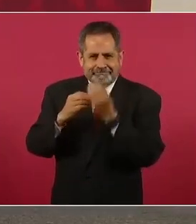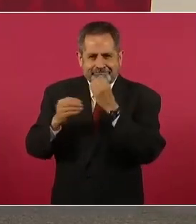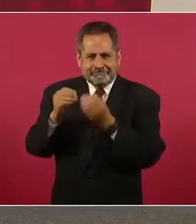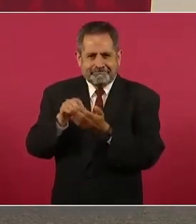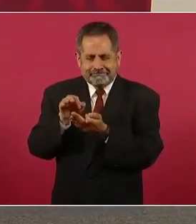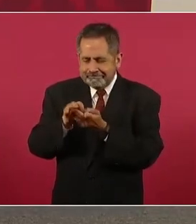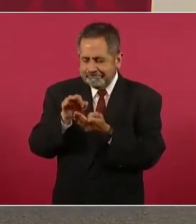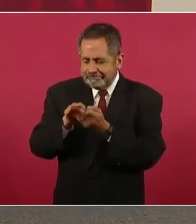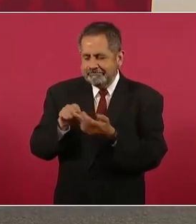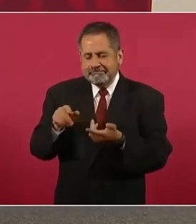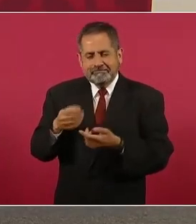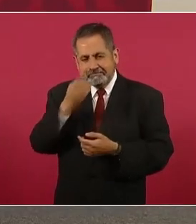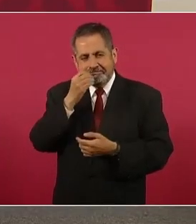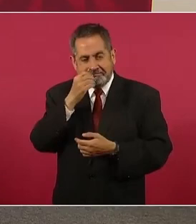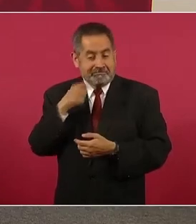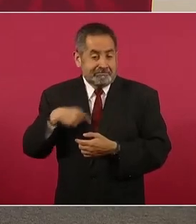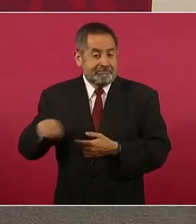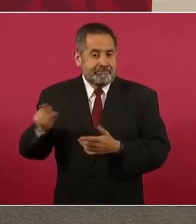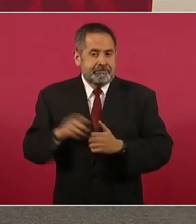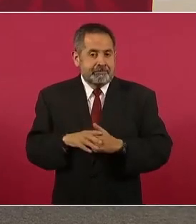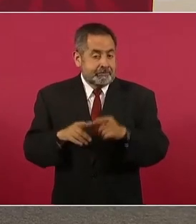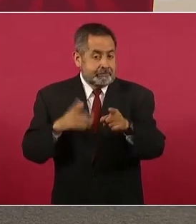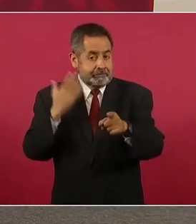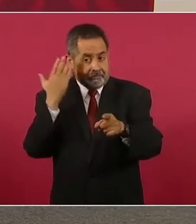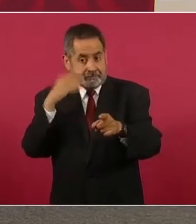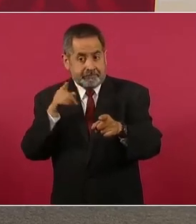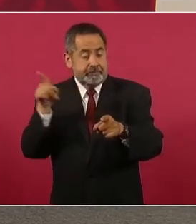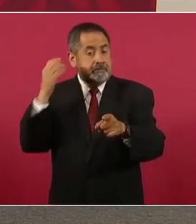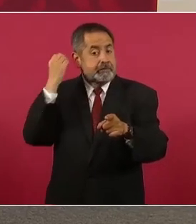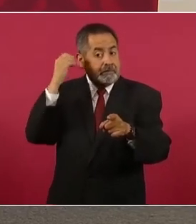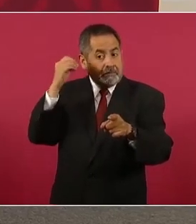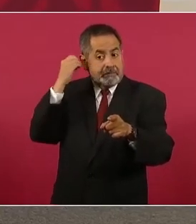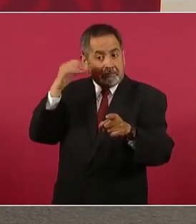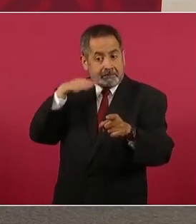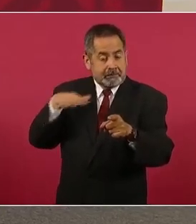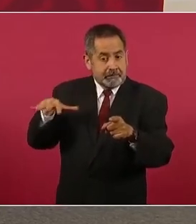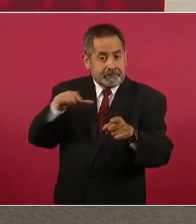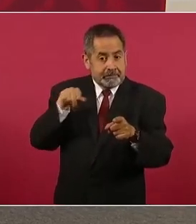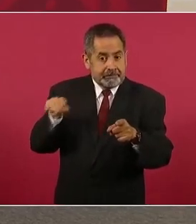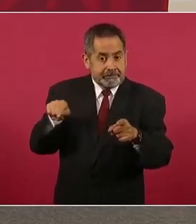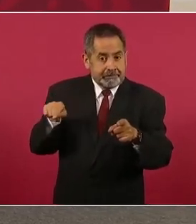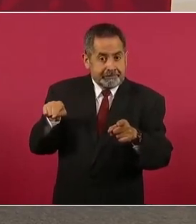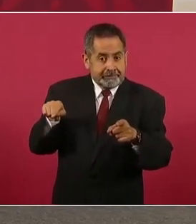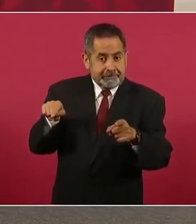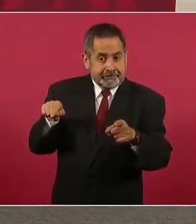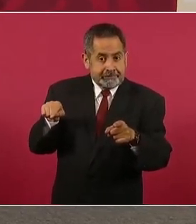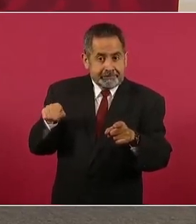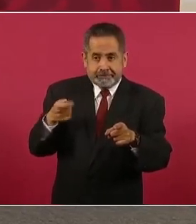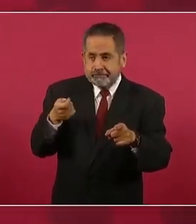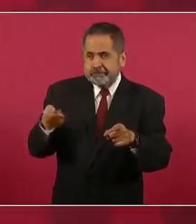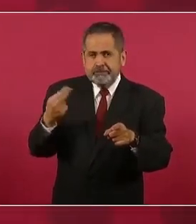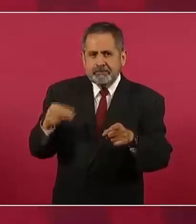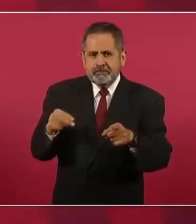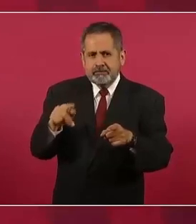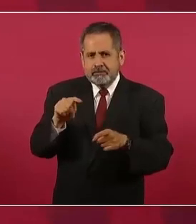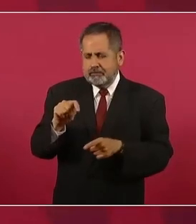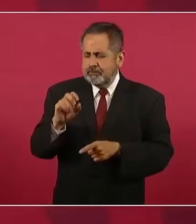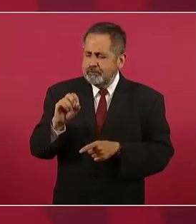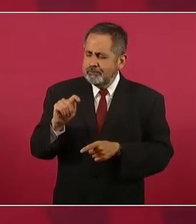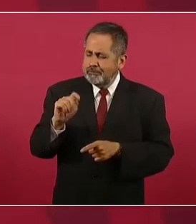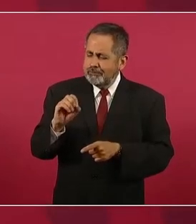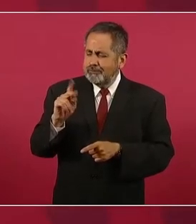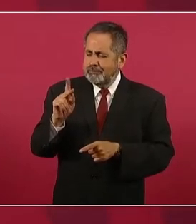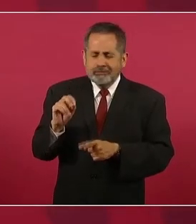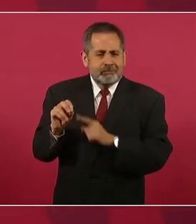totopostes. Ustedes saben que en Oaxaca se le llama totopo.